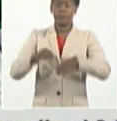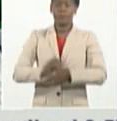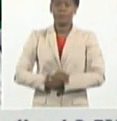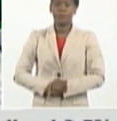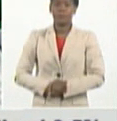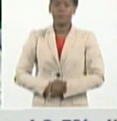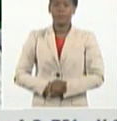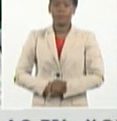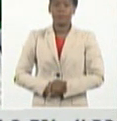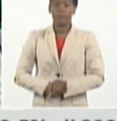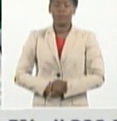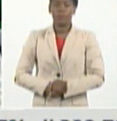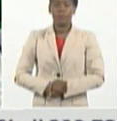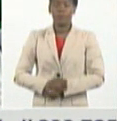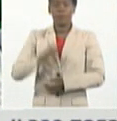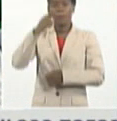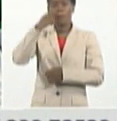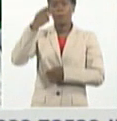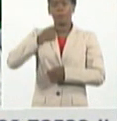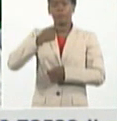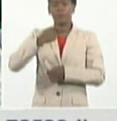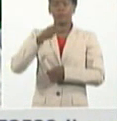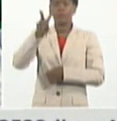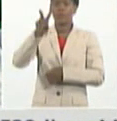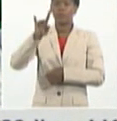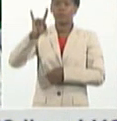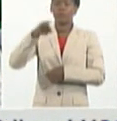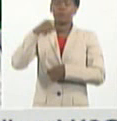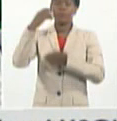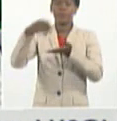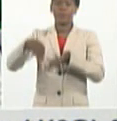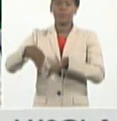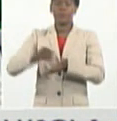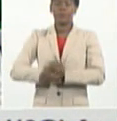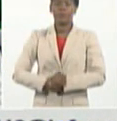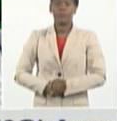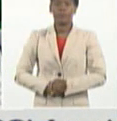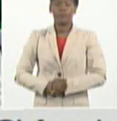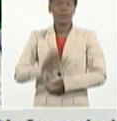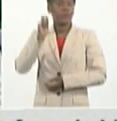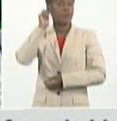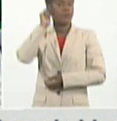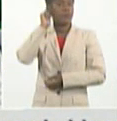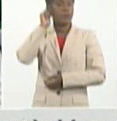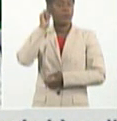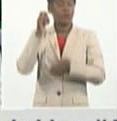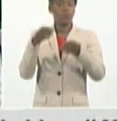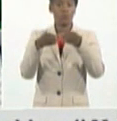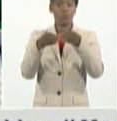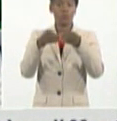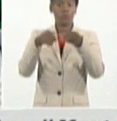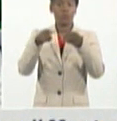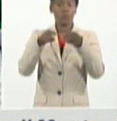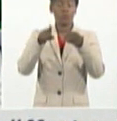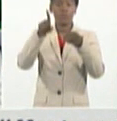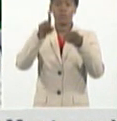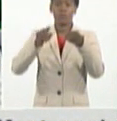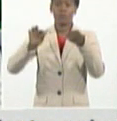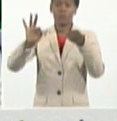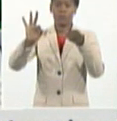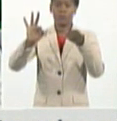Del sexo masculino fallecieron 29 personas. Del sexo femenino, fallecieron 18.